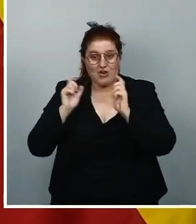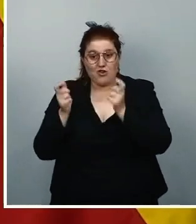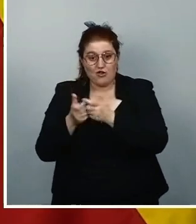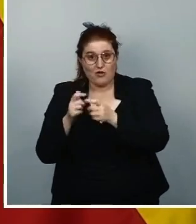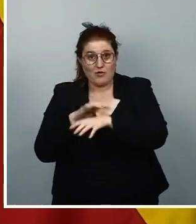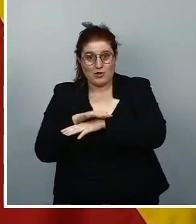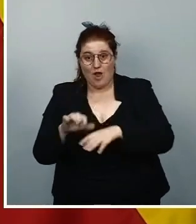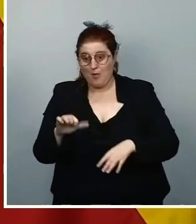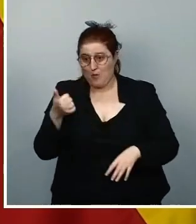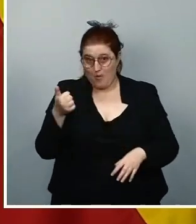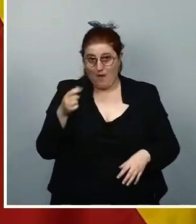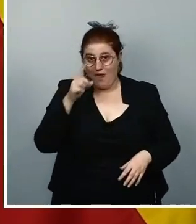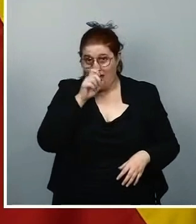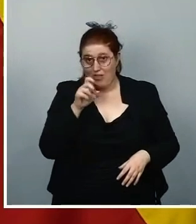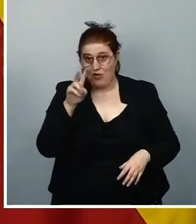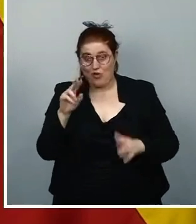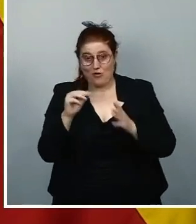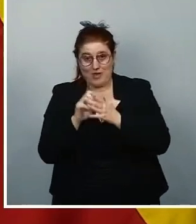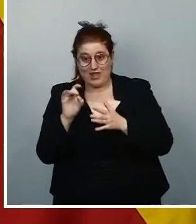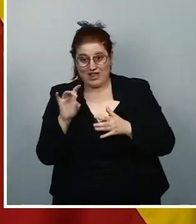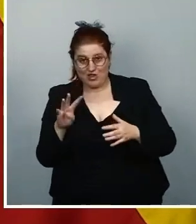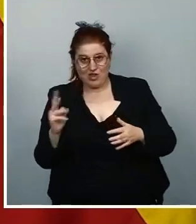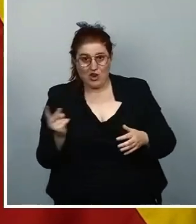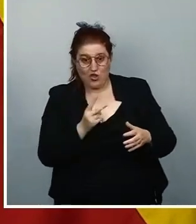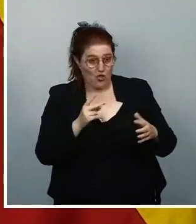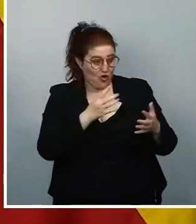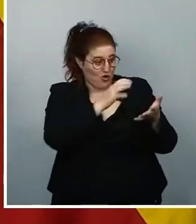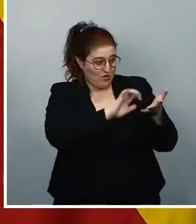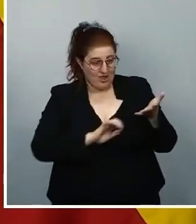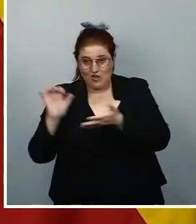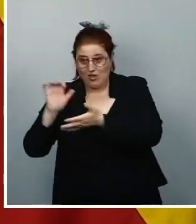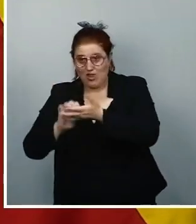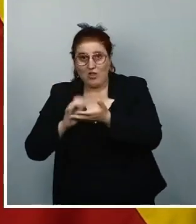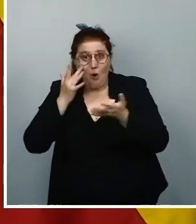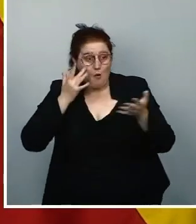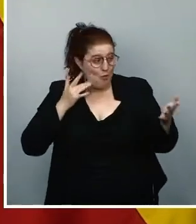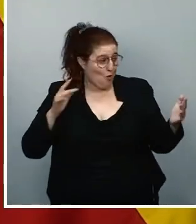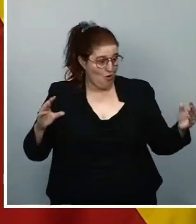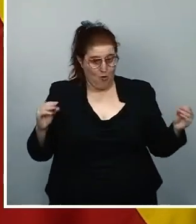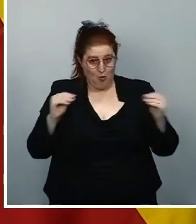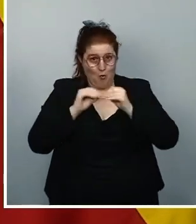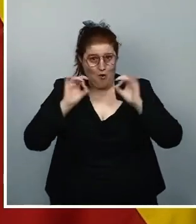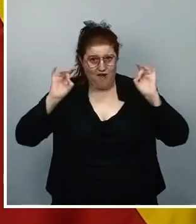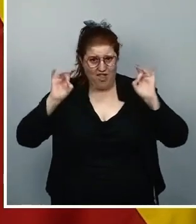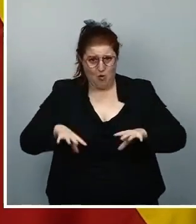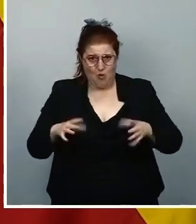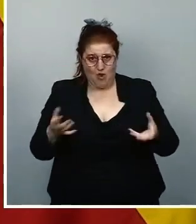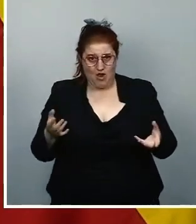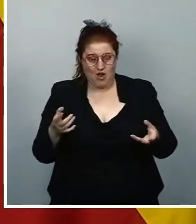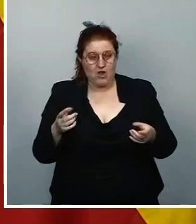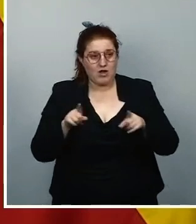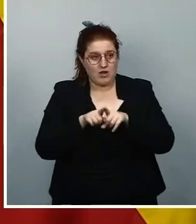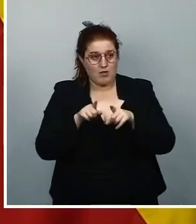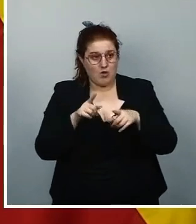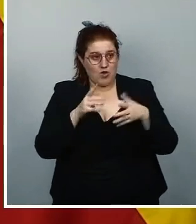Ministros del año 2014. Literal, el texto que se va a votar, a aprobar